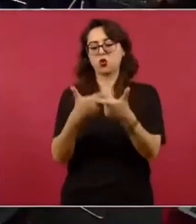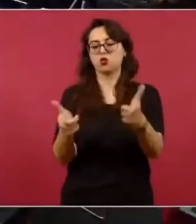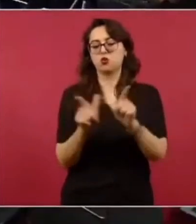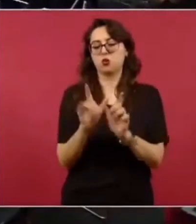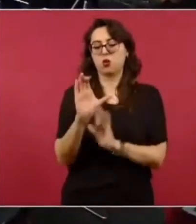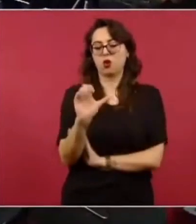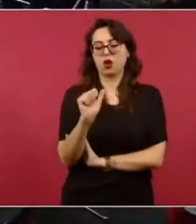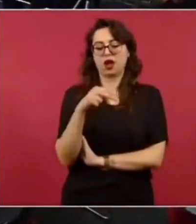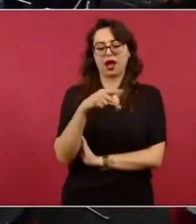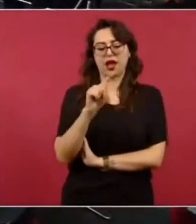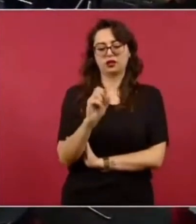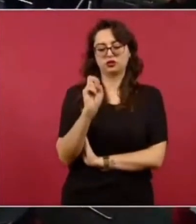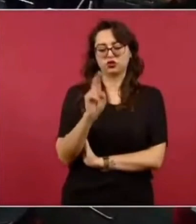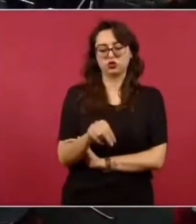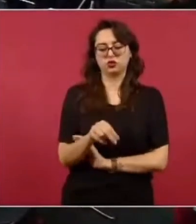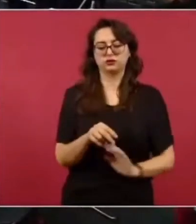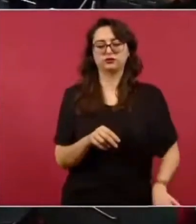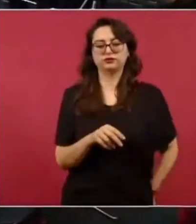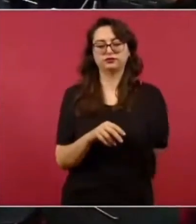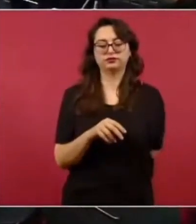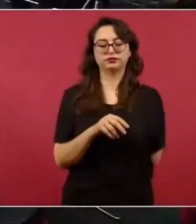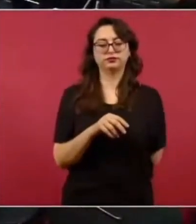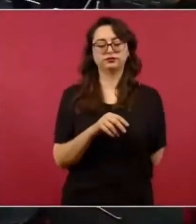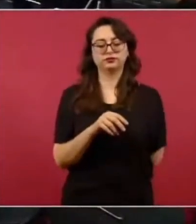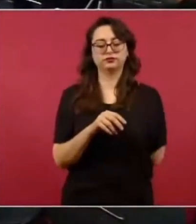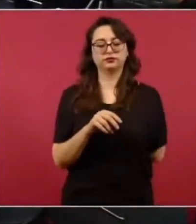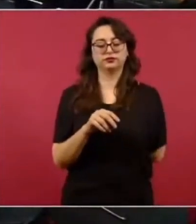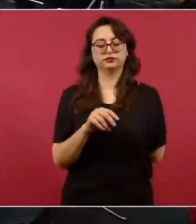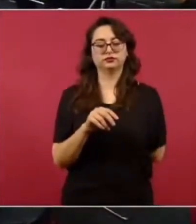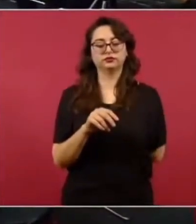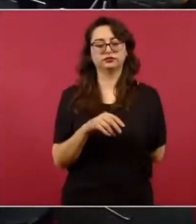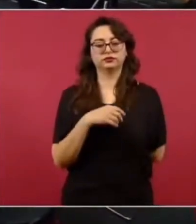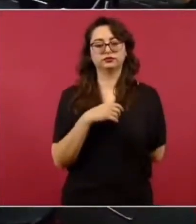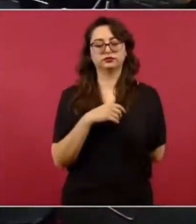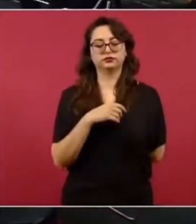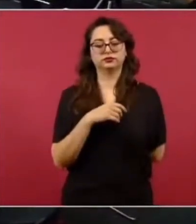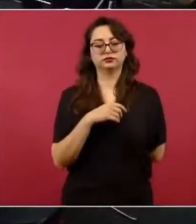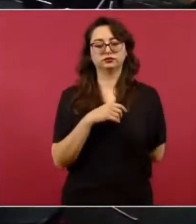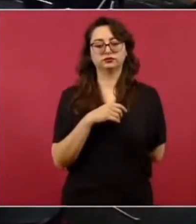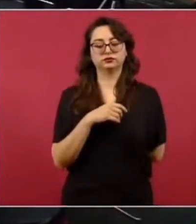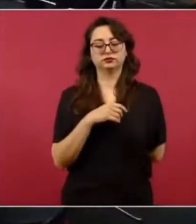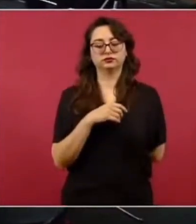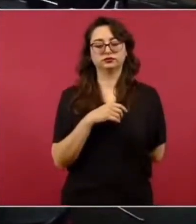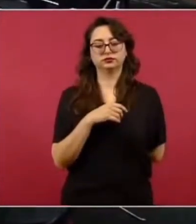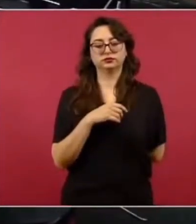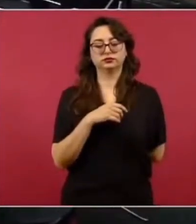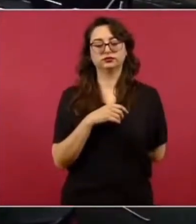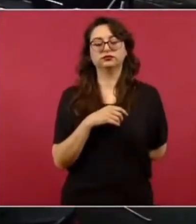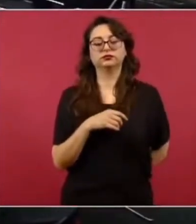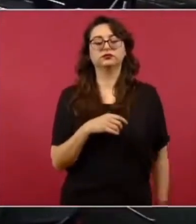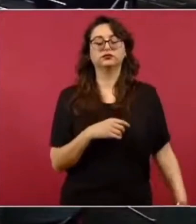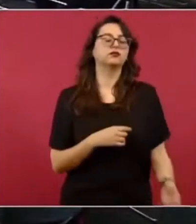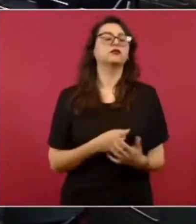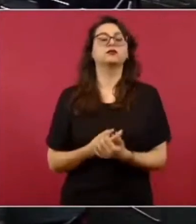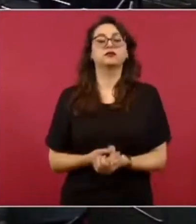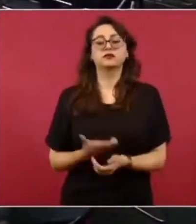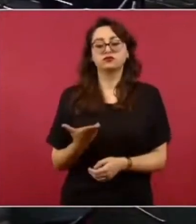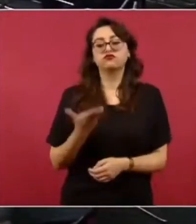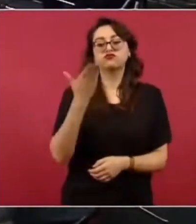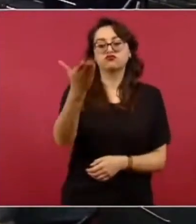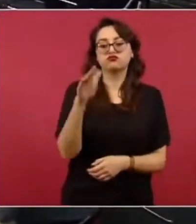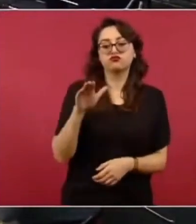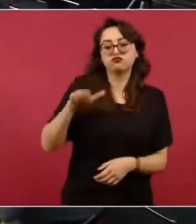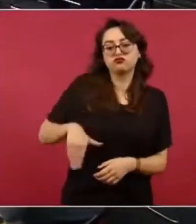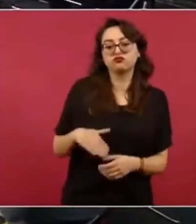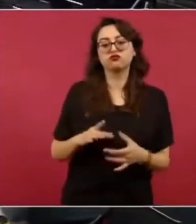hoy usted acaba de mencionar varias cuestiones, ¿no? Que se viven momentos estelares, pero también vale la pena reflexionar que usted ha